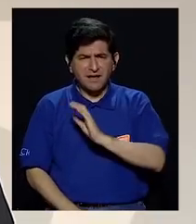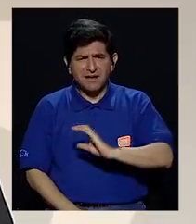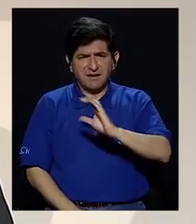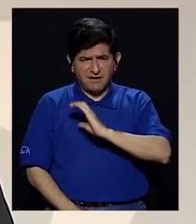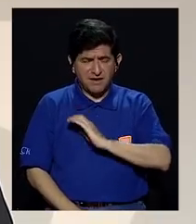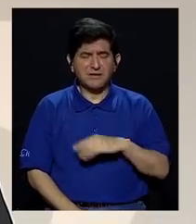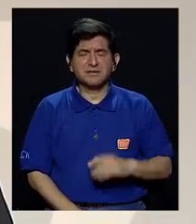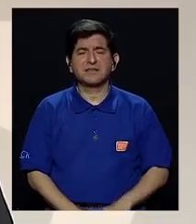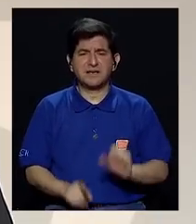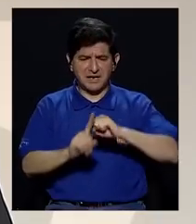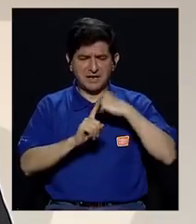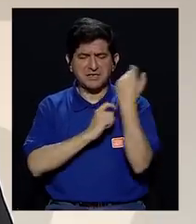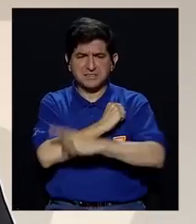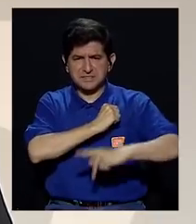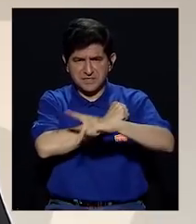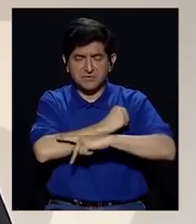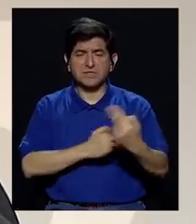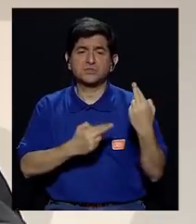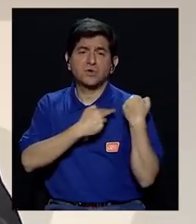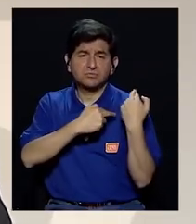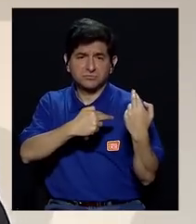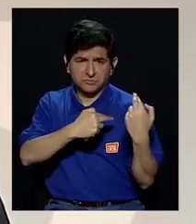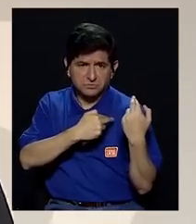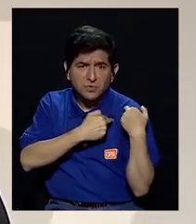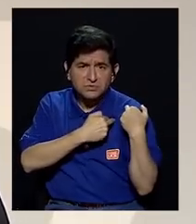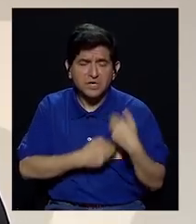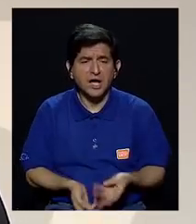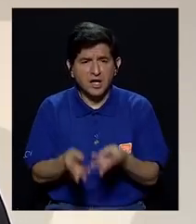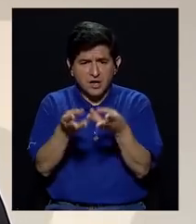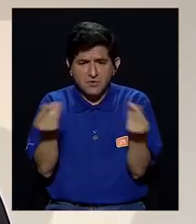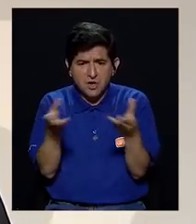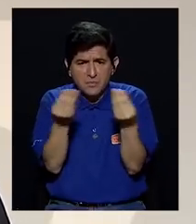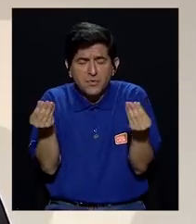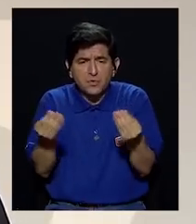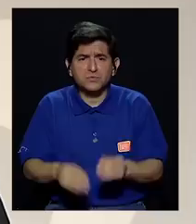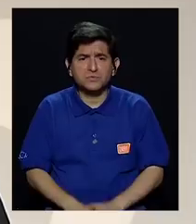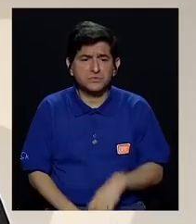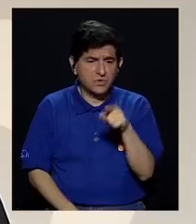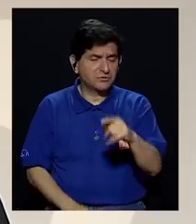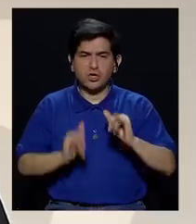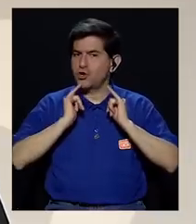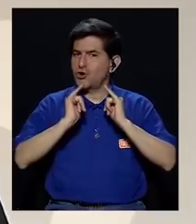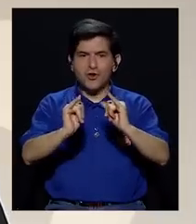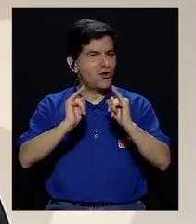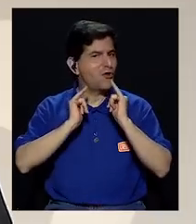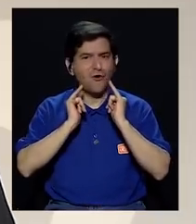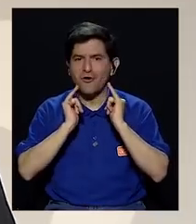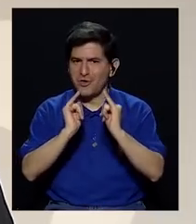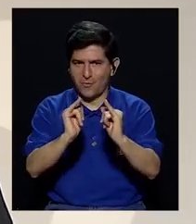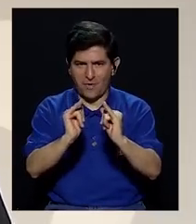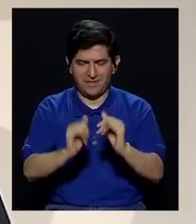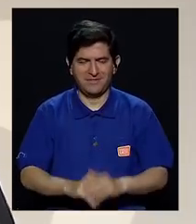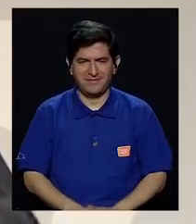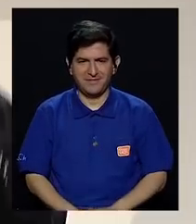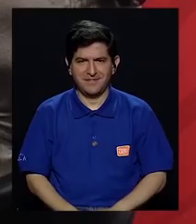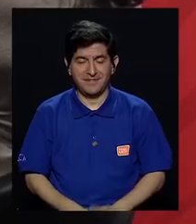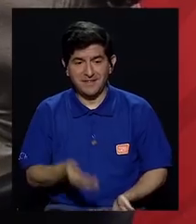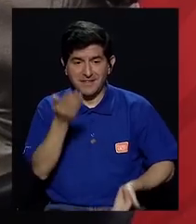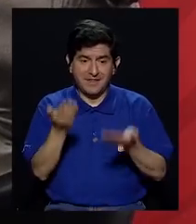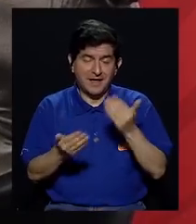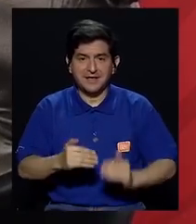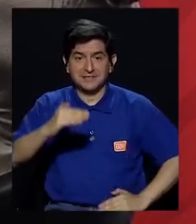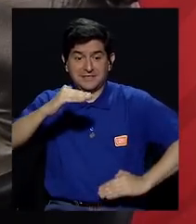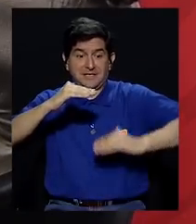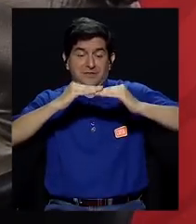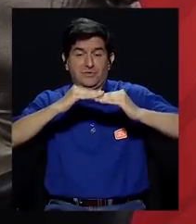sido caracterizado así por el Estado de la Nación? Es el responsable de la producción de una extraordinaria desigualdad. Probablemente top